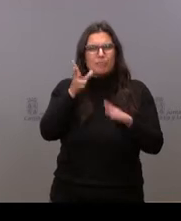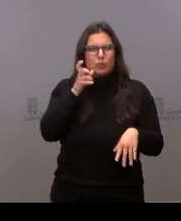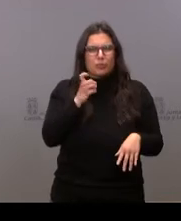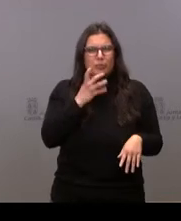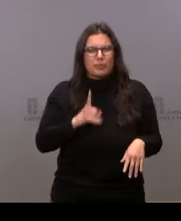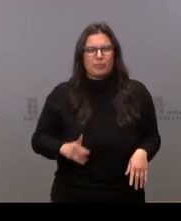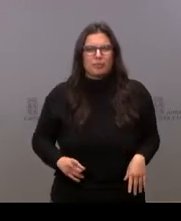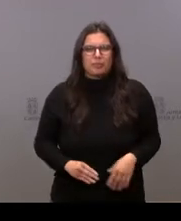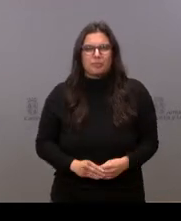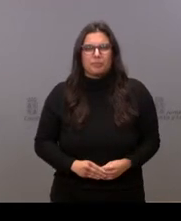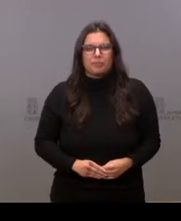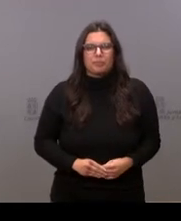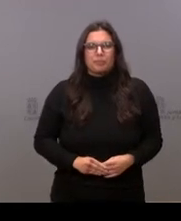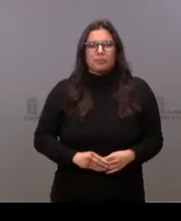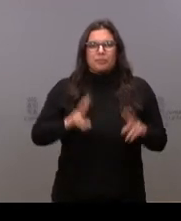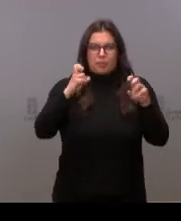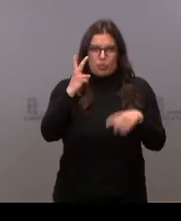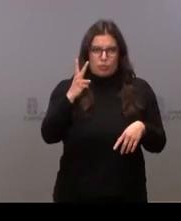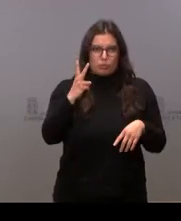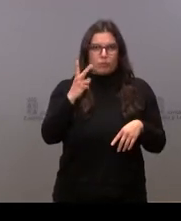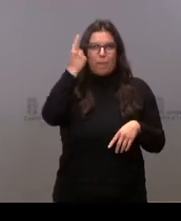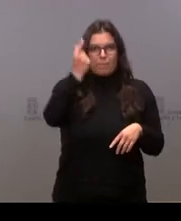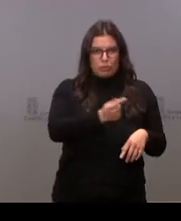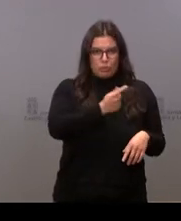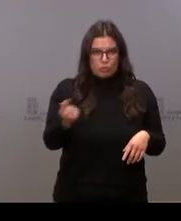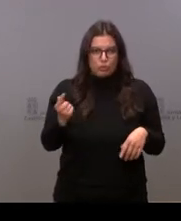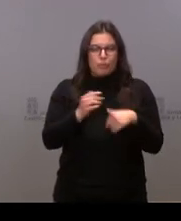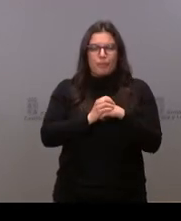Vamos a ver, dos cuestiones respecto a los presupuestos.